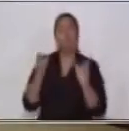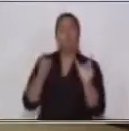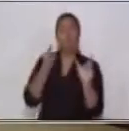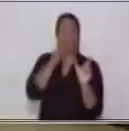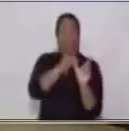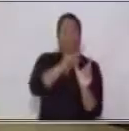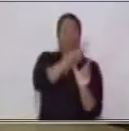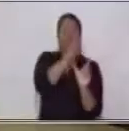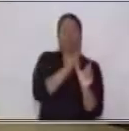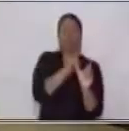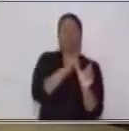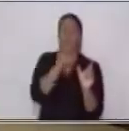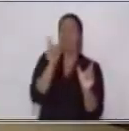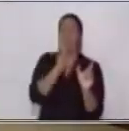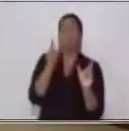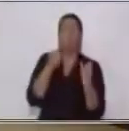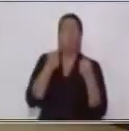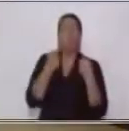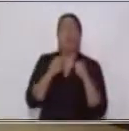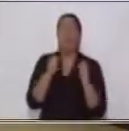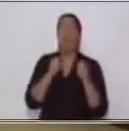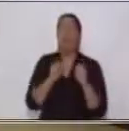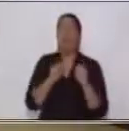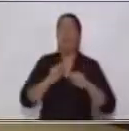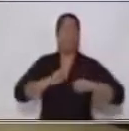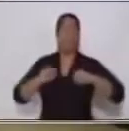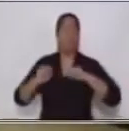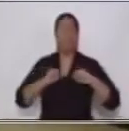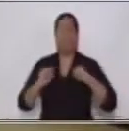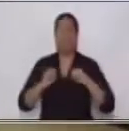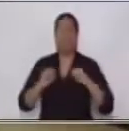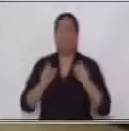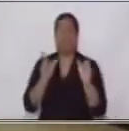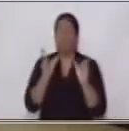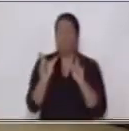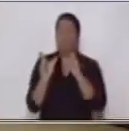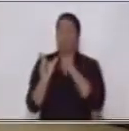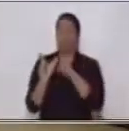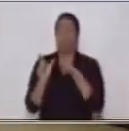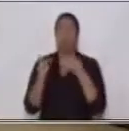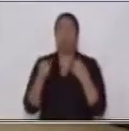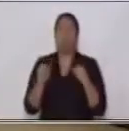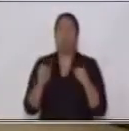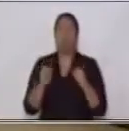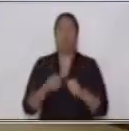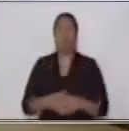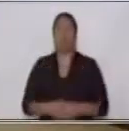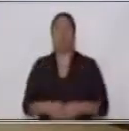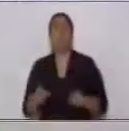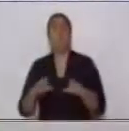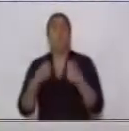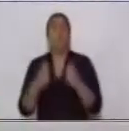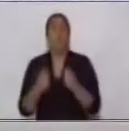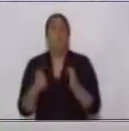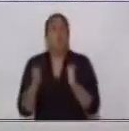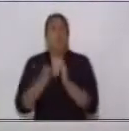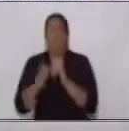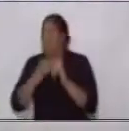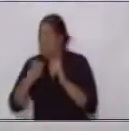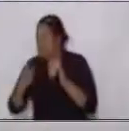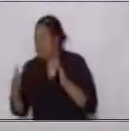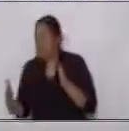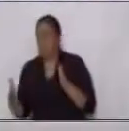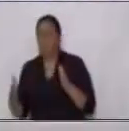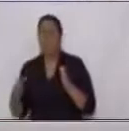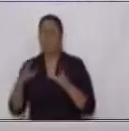recibe. En algún momento puede causar confusión como la estructura de estas oraciones pero más adelante